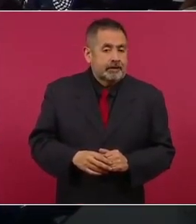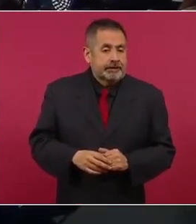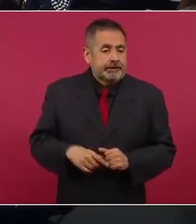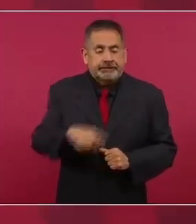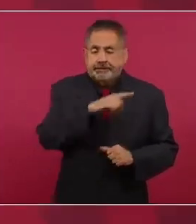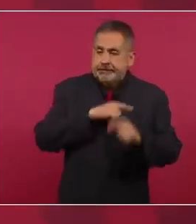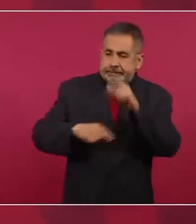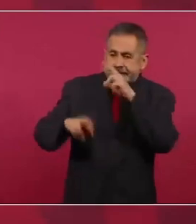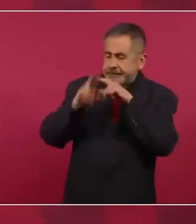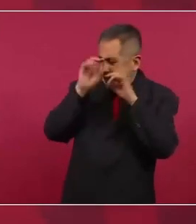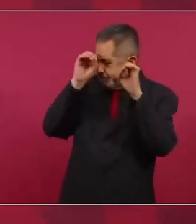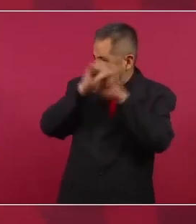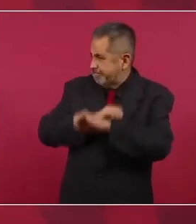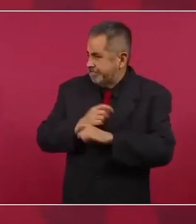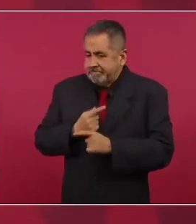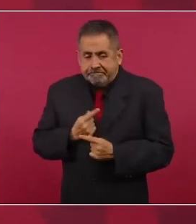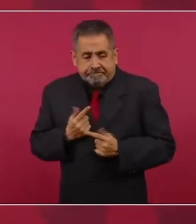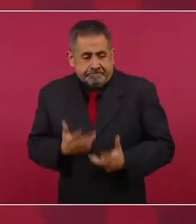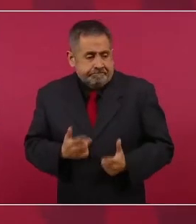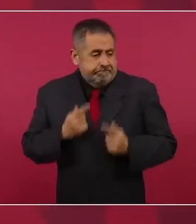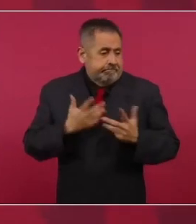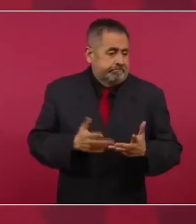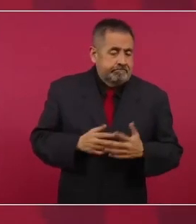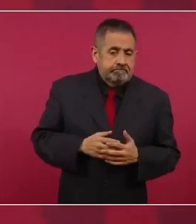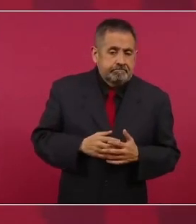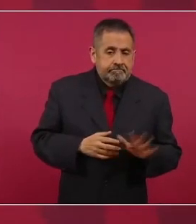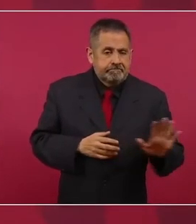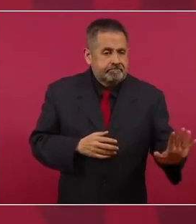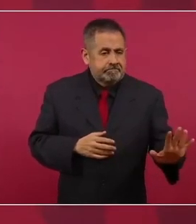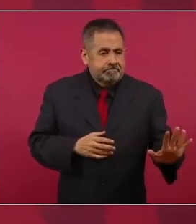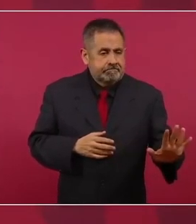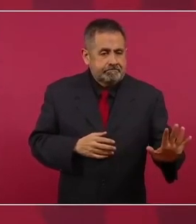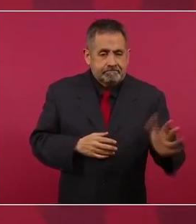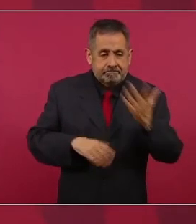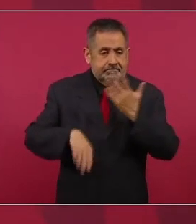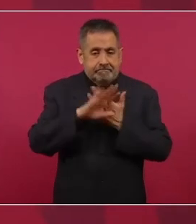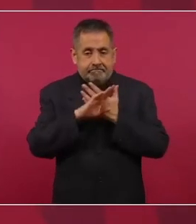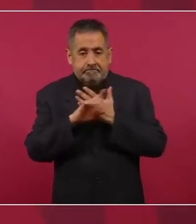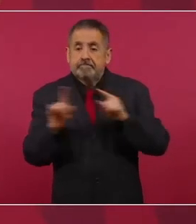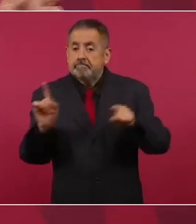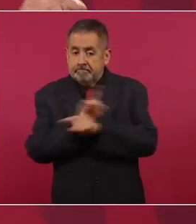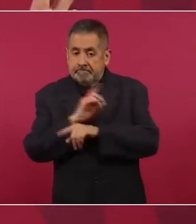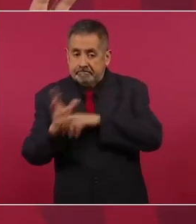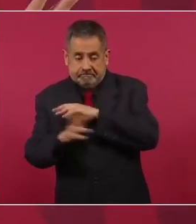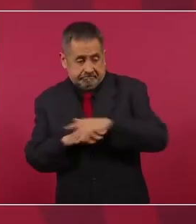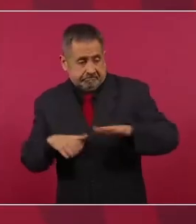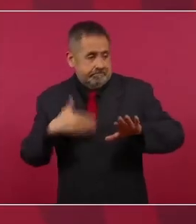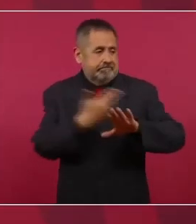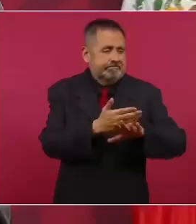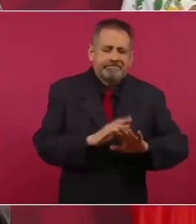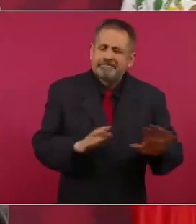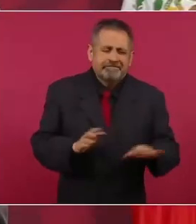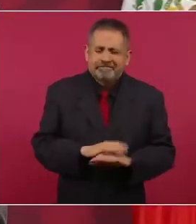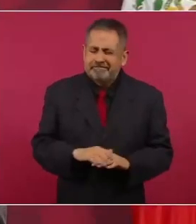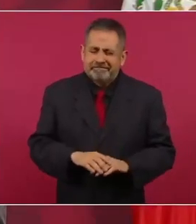ofuscados, no caer en ninguna provocación, amor y paz,